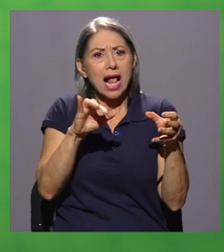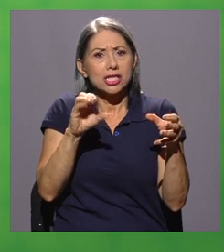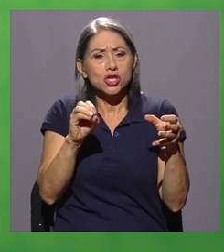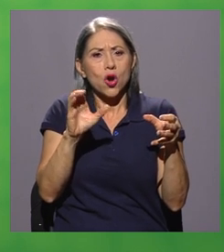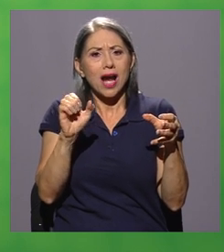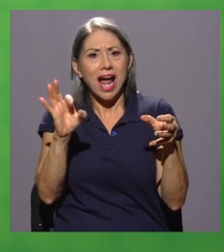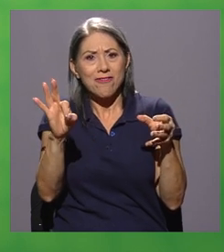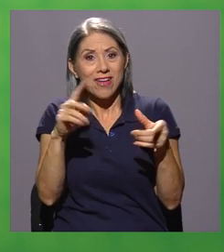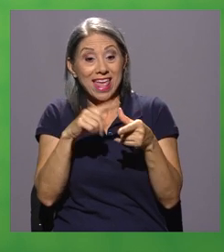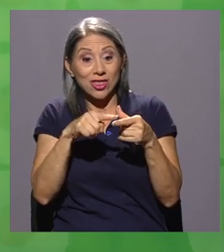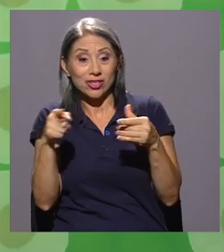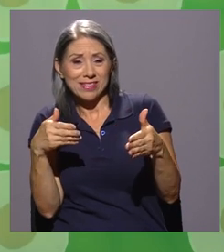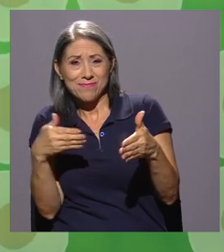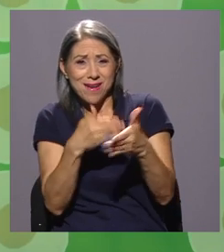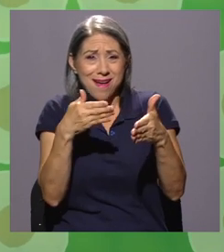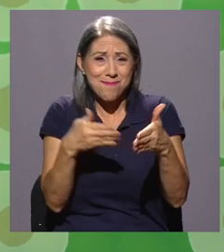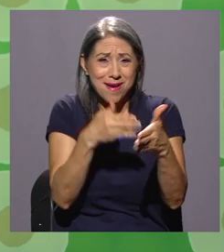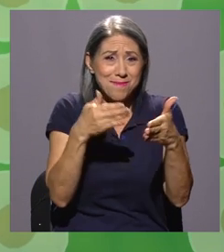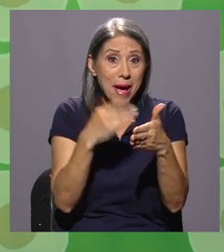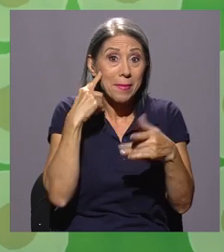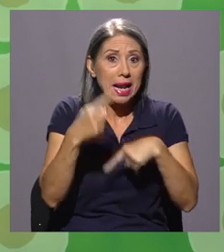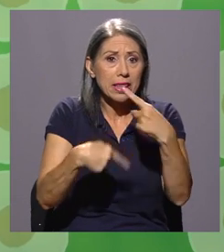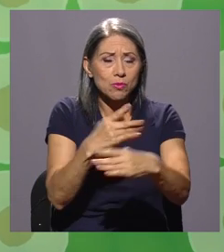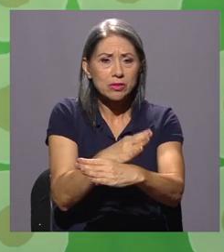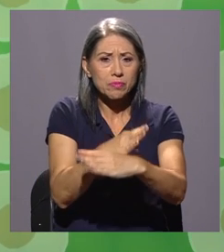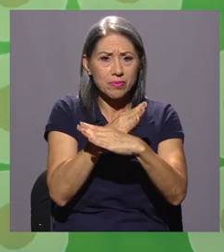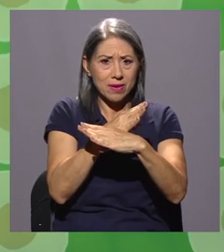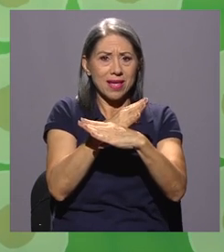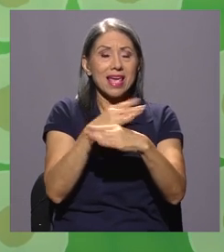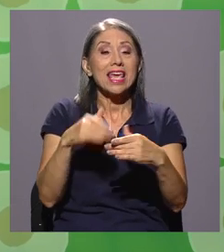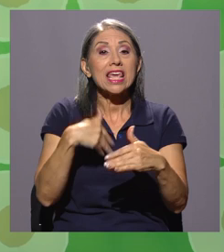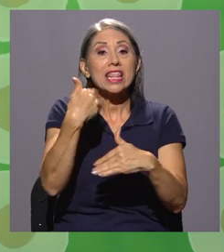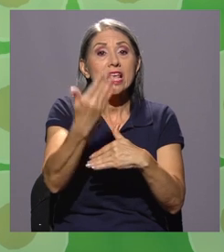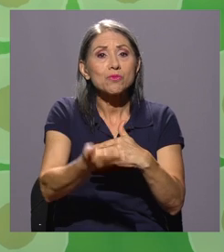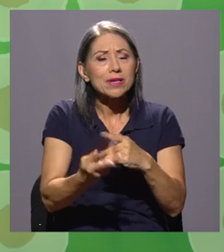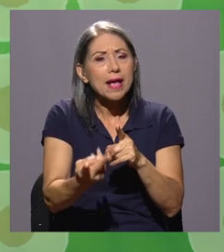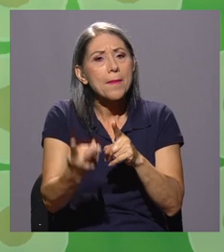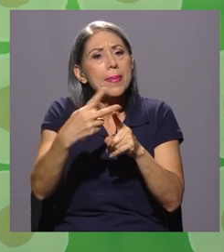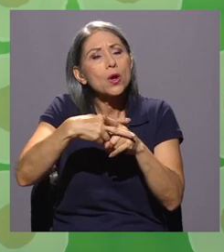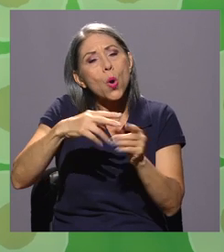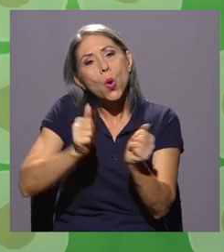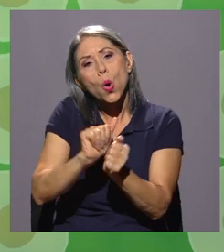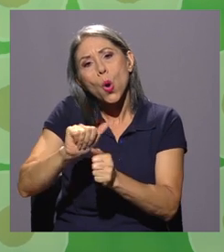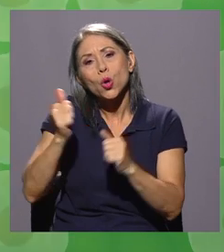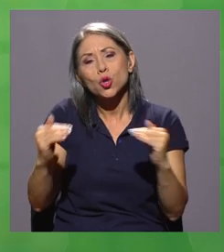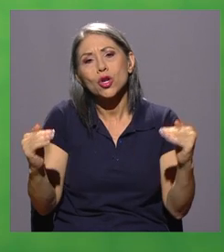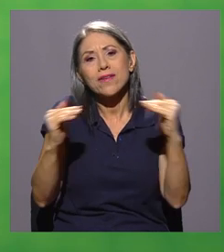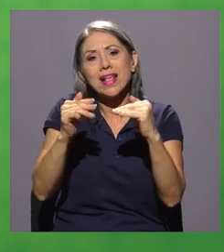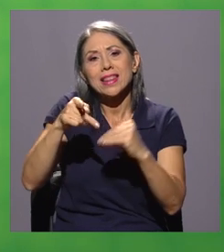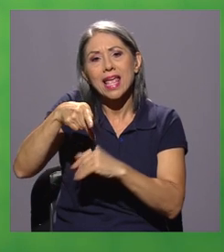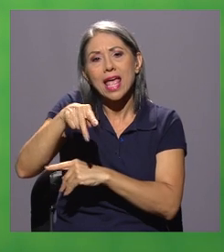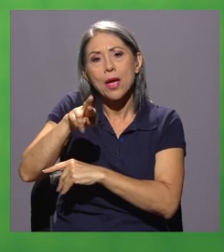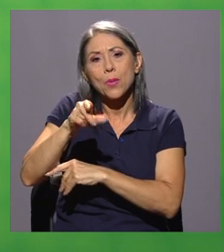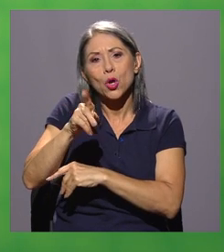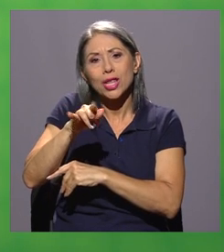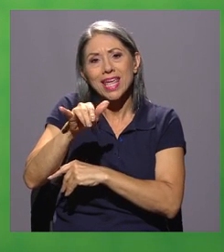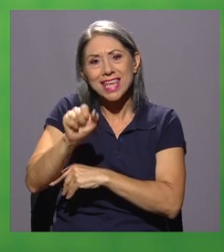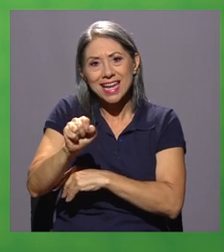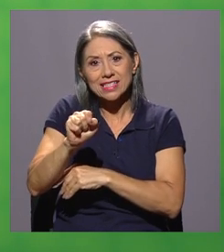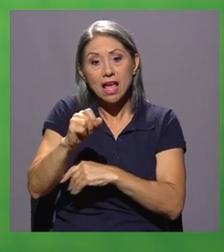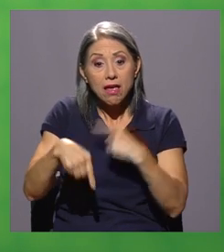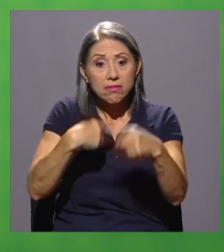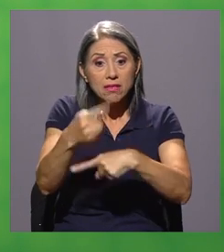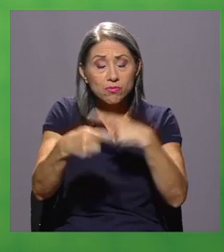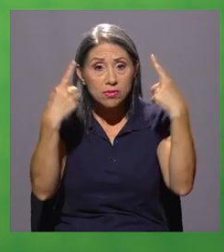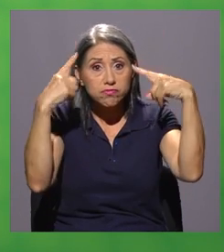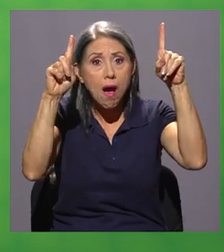atacarlos para debilitar esta protección y aplicó nuevamente inhibidores de proteínas MAF-K que finalmente lograron destruir las células de cáncer por